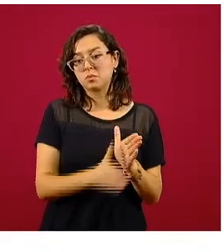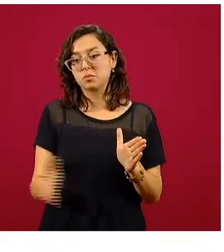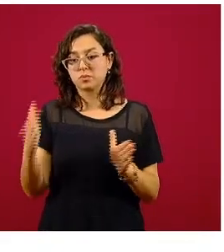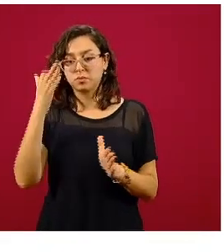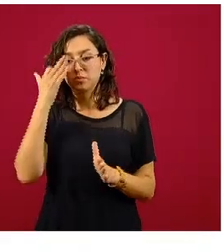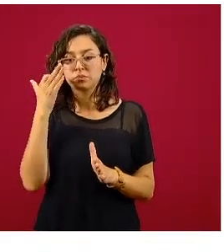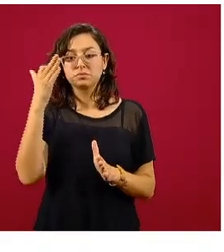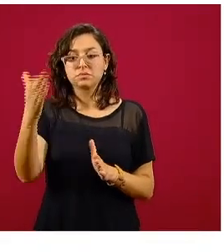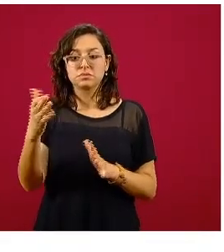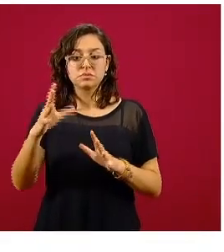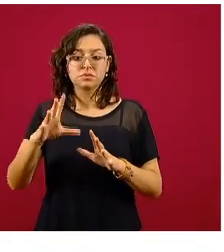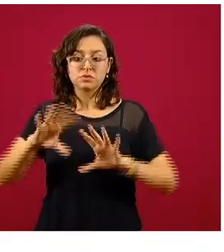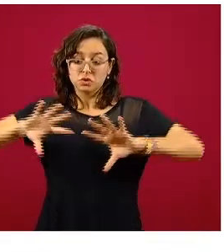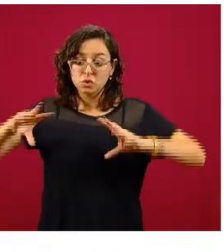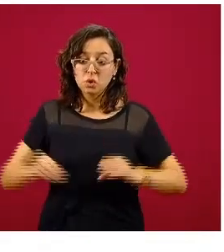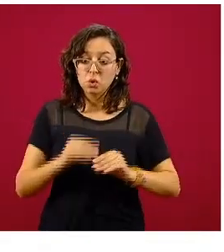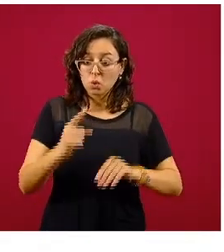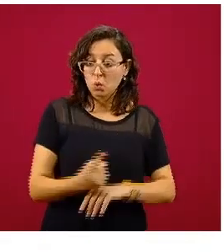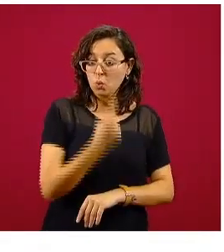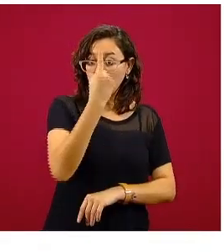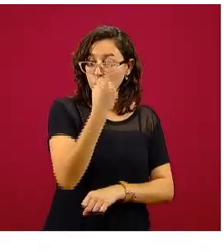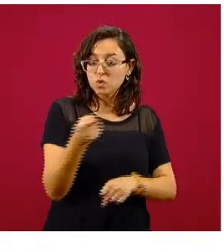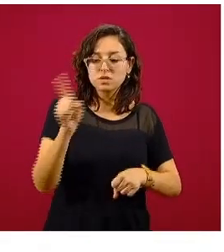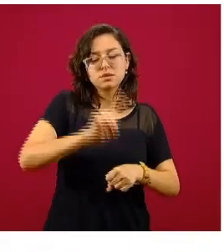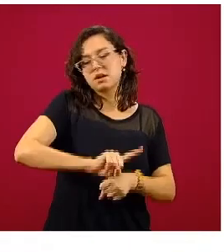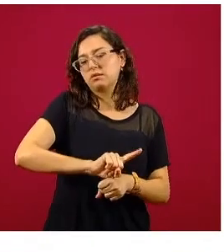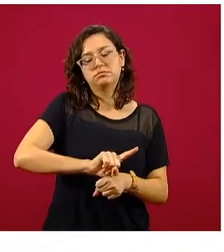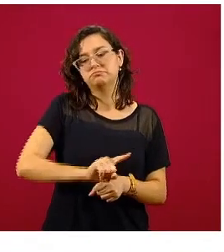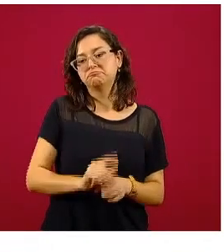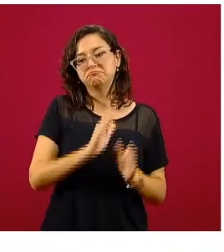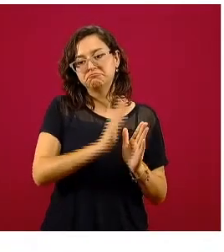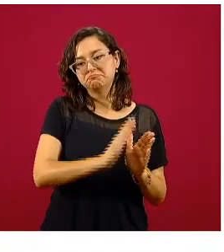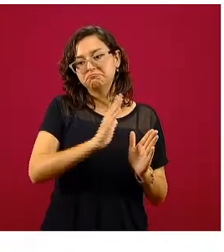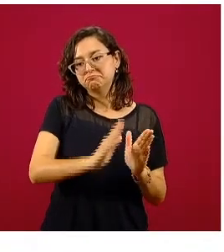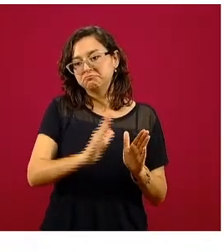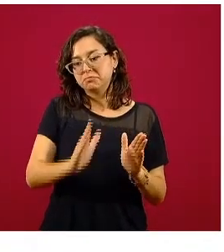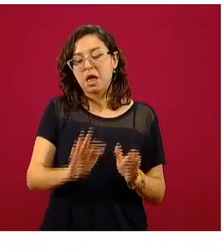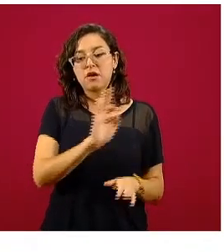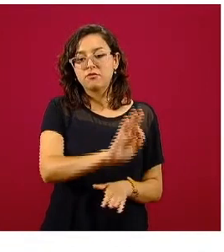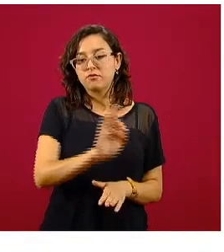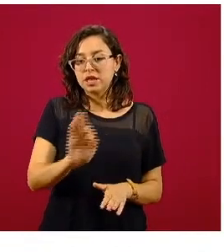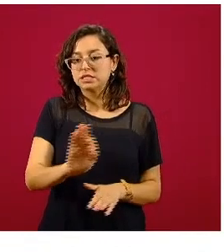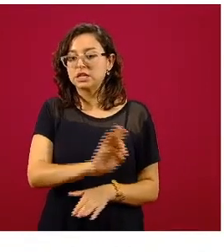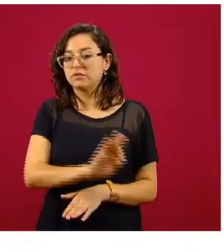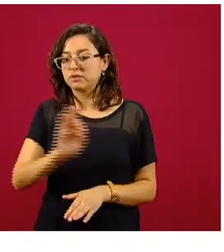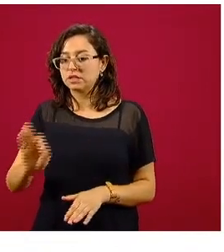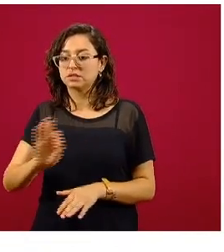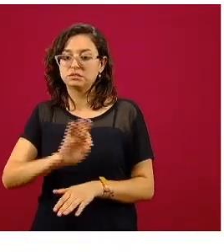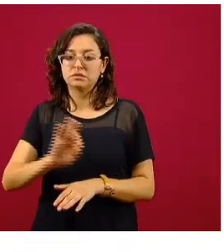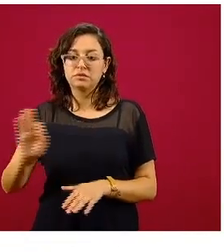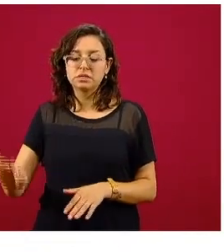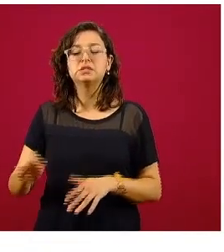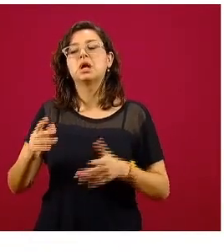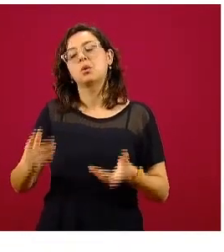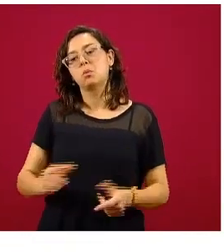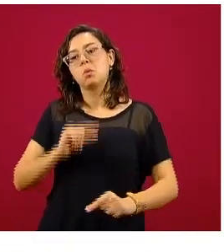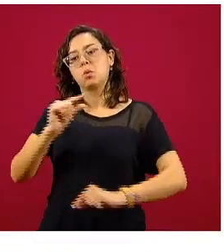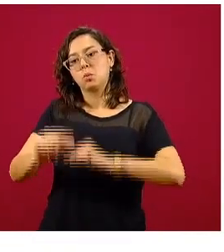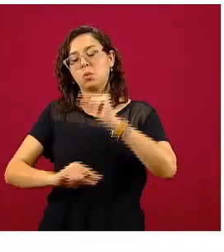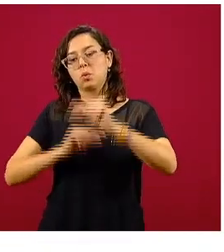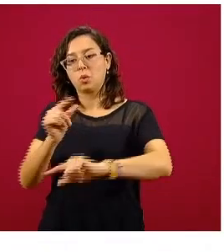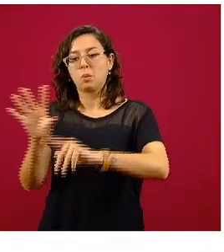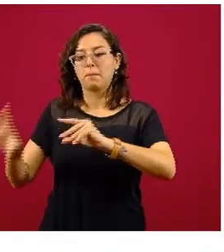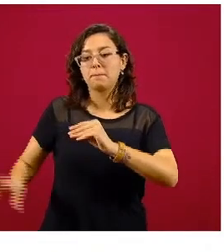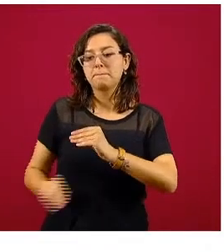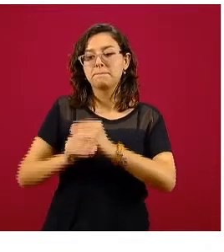no están todas concentradas en uno mismo día, por lo que en la medida que se vayan confirmando, se irán también distribuyendo en ese